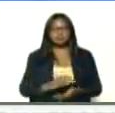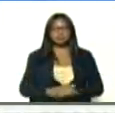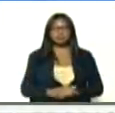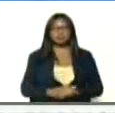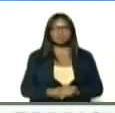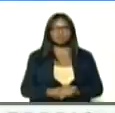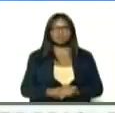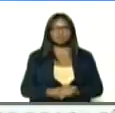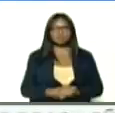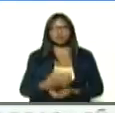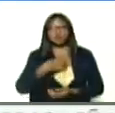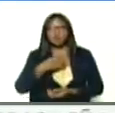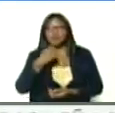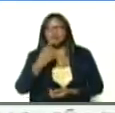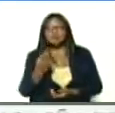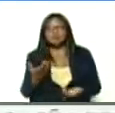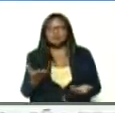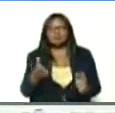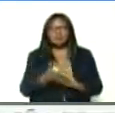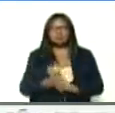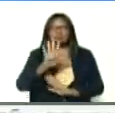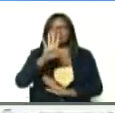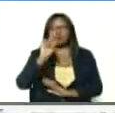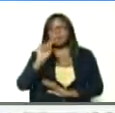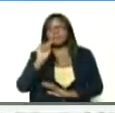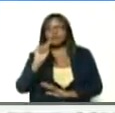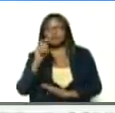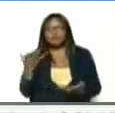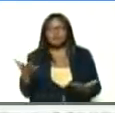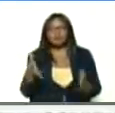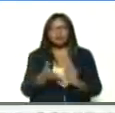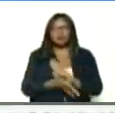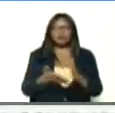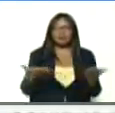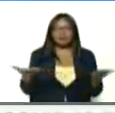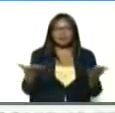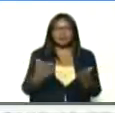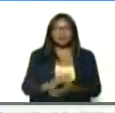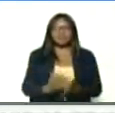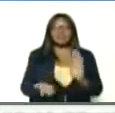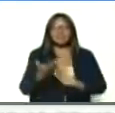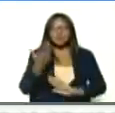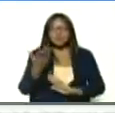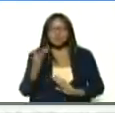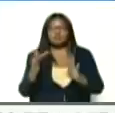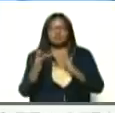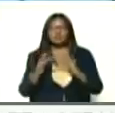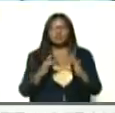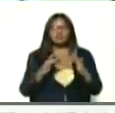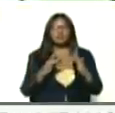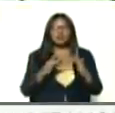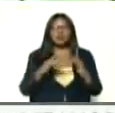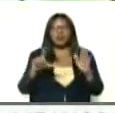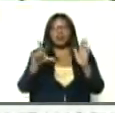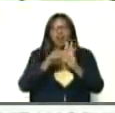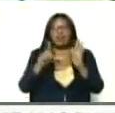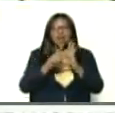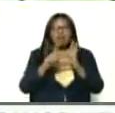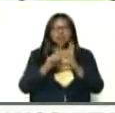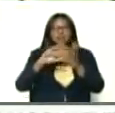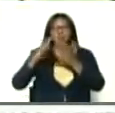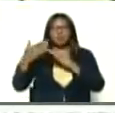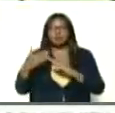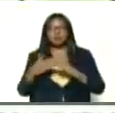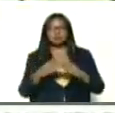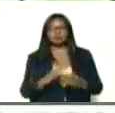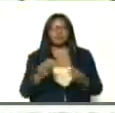No se puede, dice Uribe, cinco minutos, dice Alfred Nazaret, muy importante, un pase, la ley de comunas, la consulta